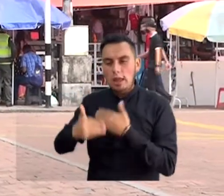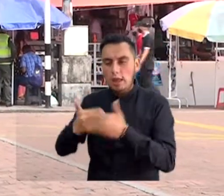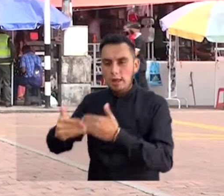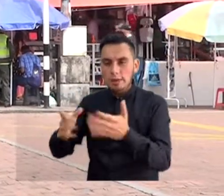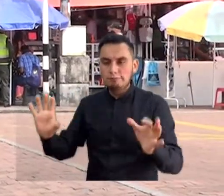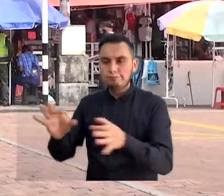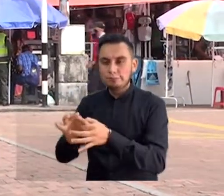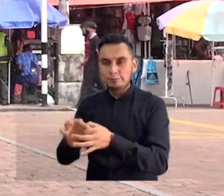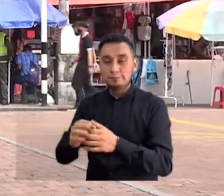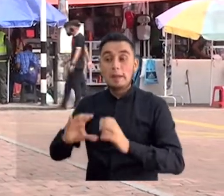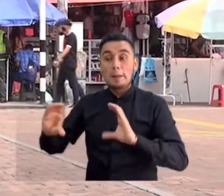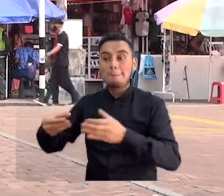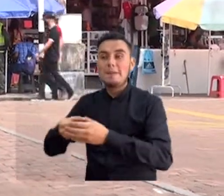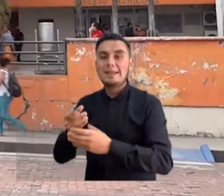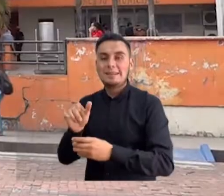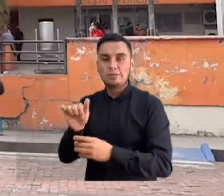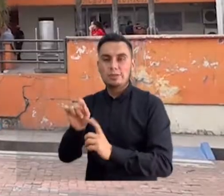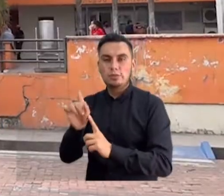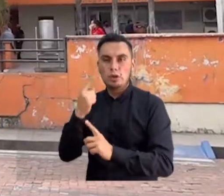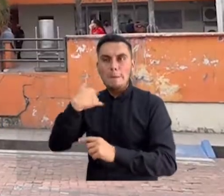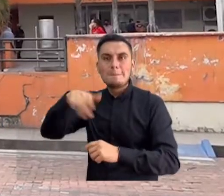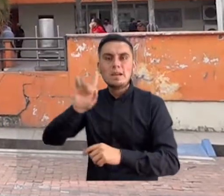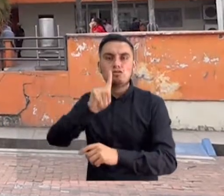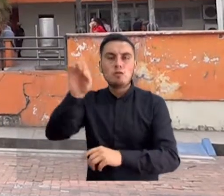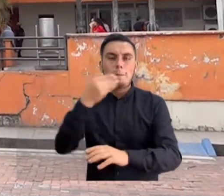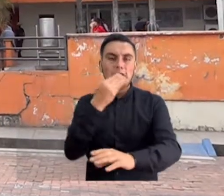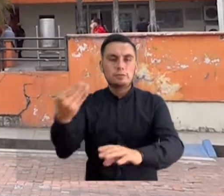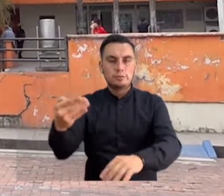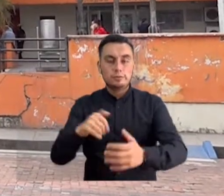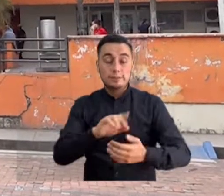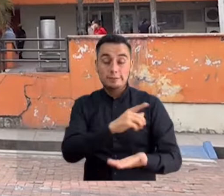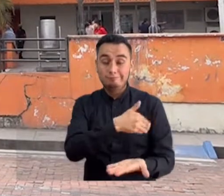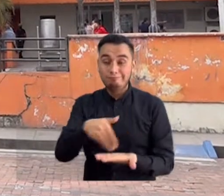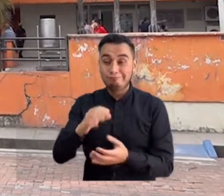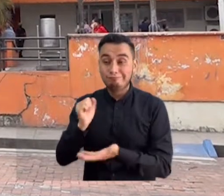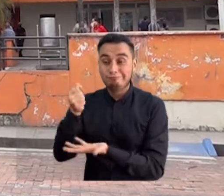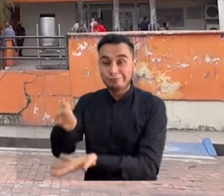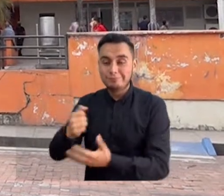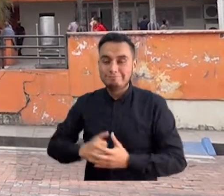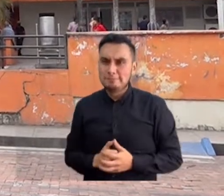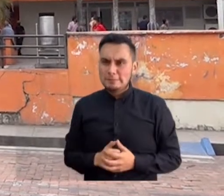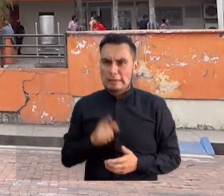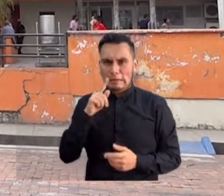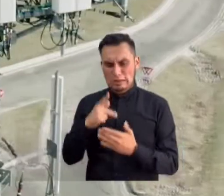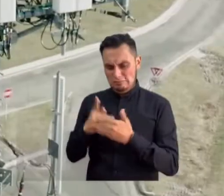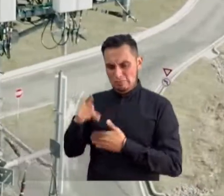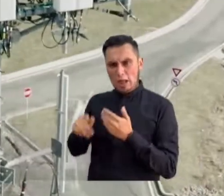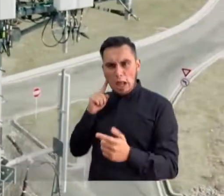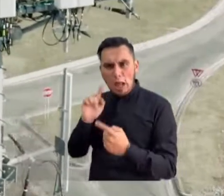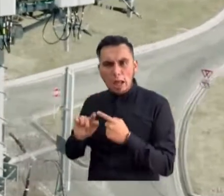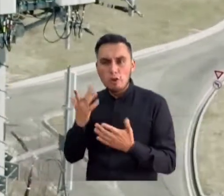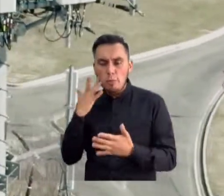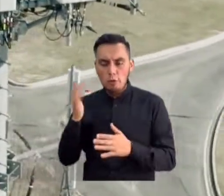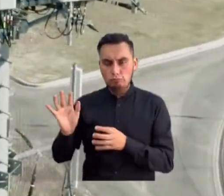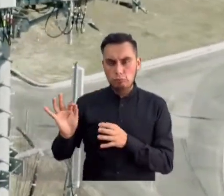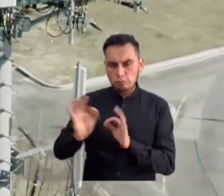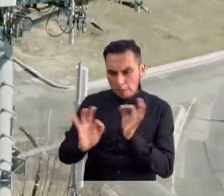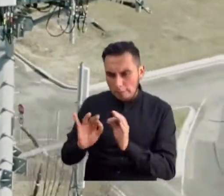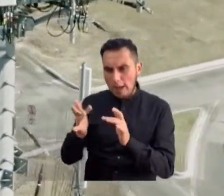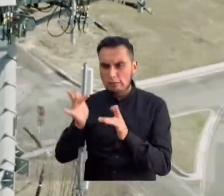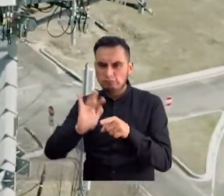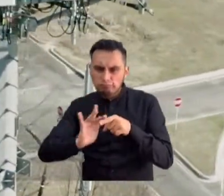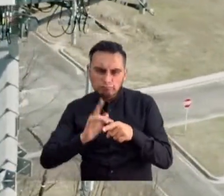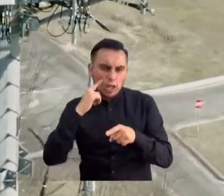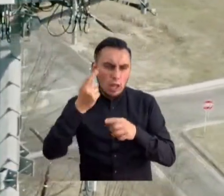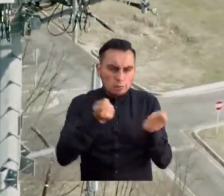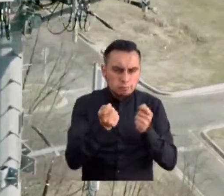con la Unión Temporal Centros Poblados, por más de un billón de pesos. El contrato tiene por objeto la planeación, instalación, operación